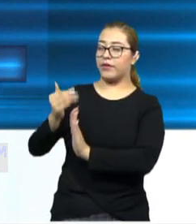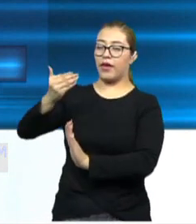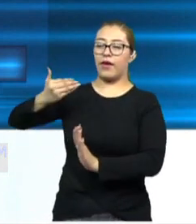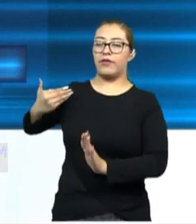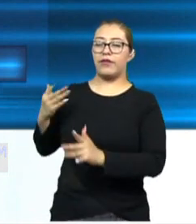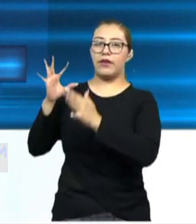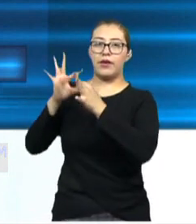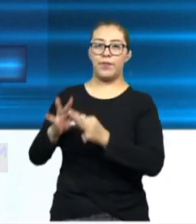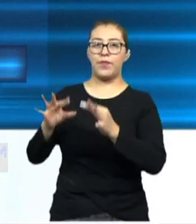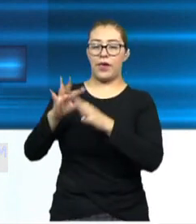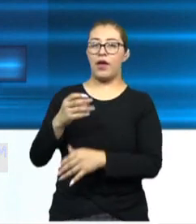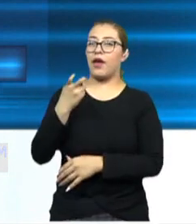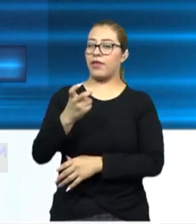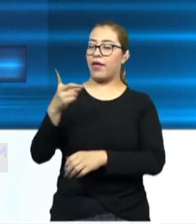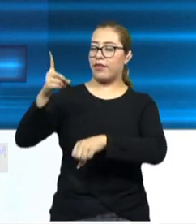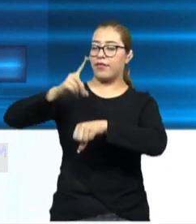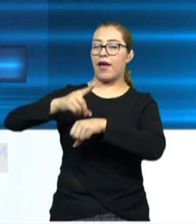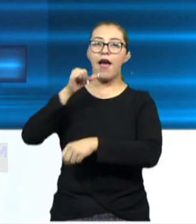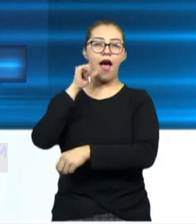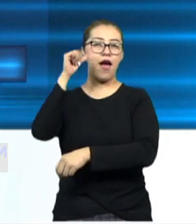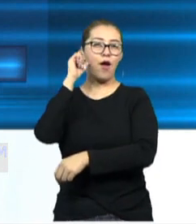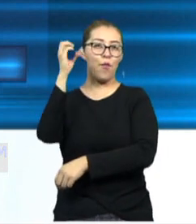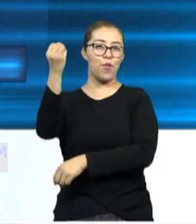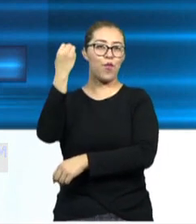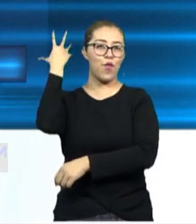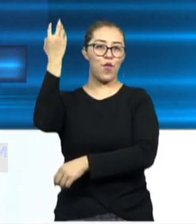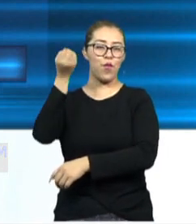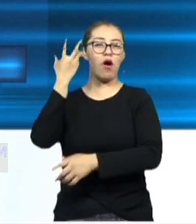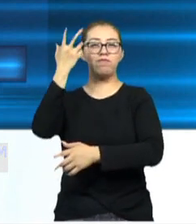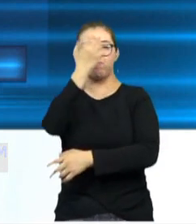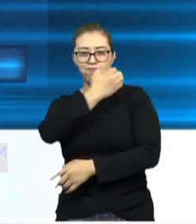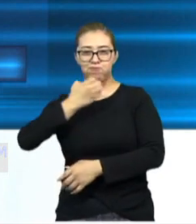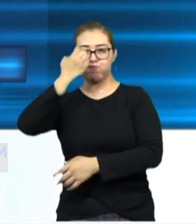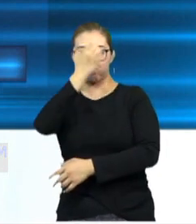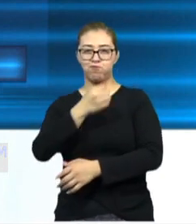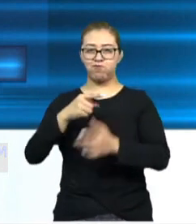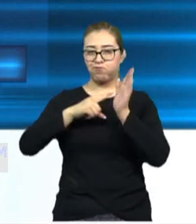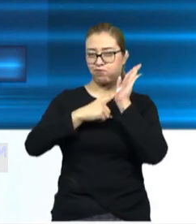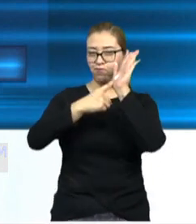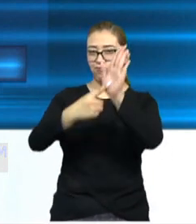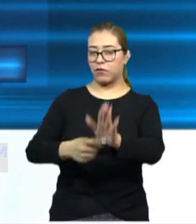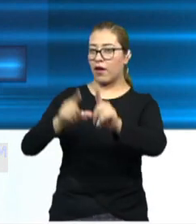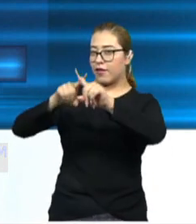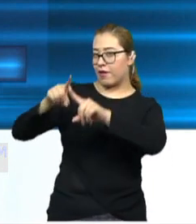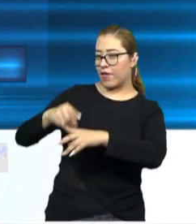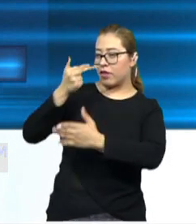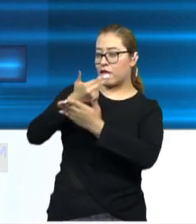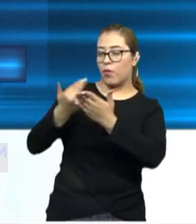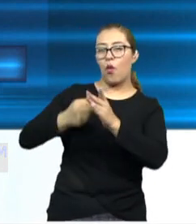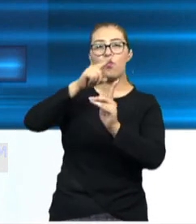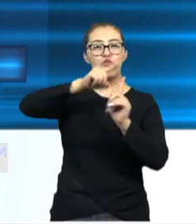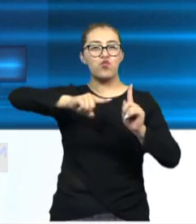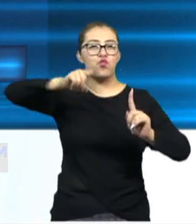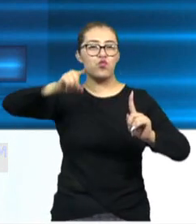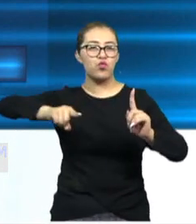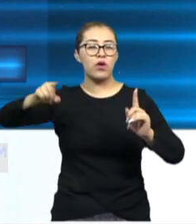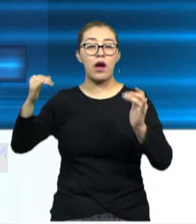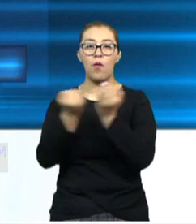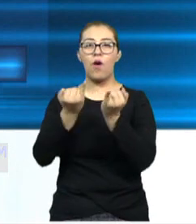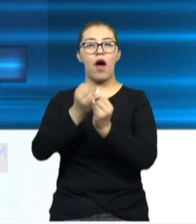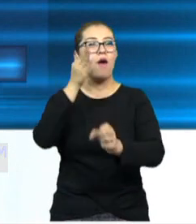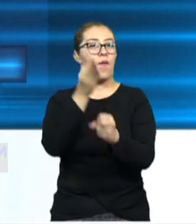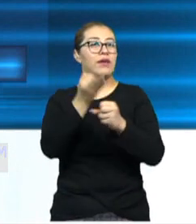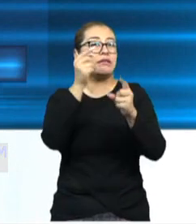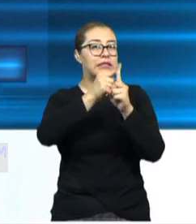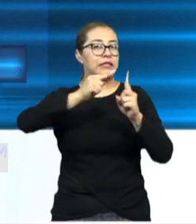bueno, este, incluso el día de ayer en la conferencia de prensa revisábamos estas proyecciones. Coincidimos en que hemos tenido un incremento